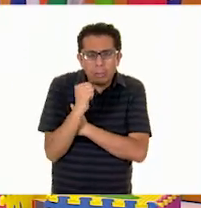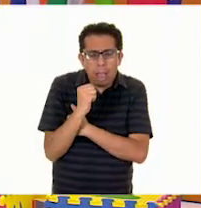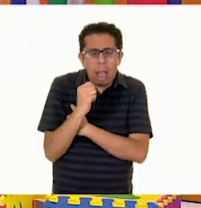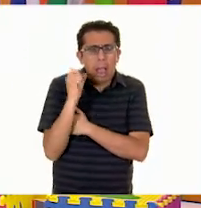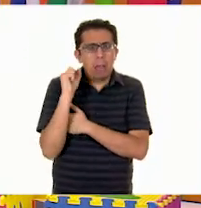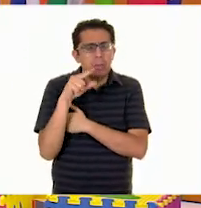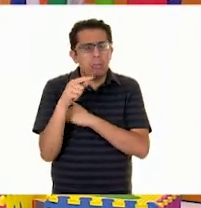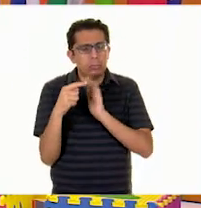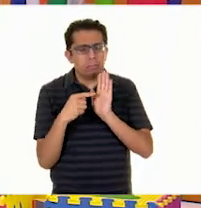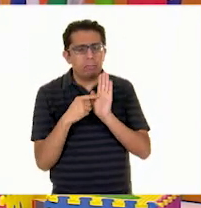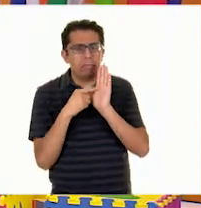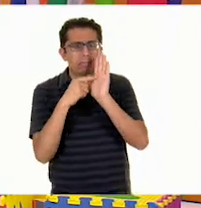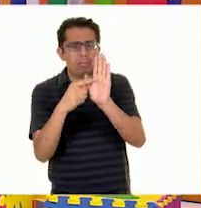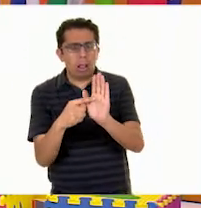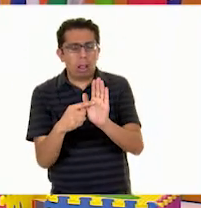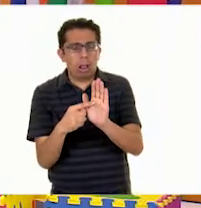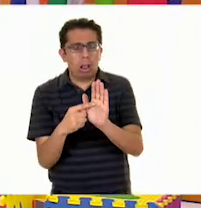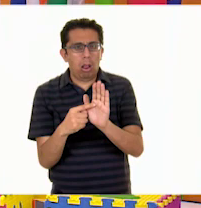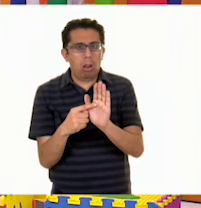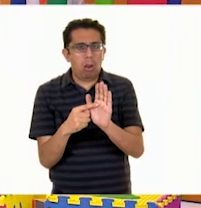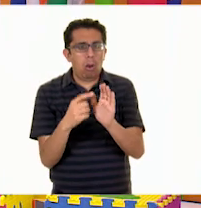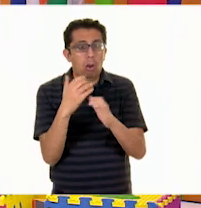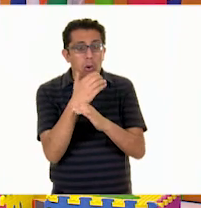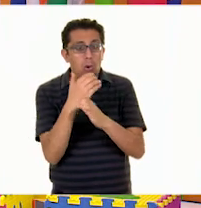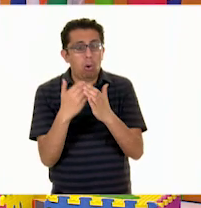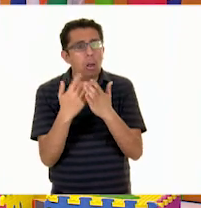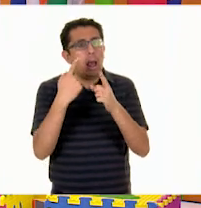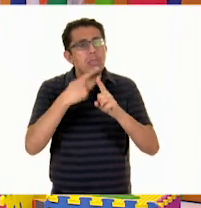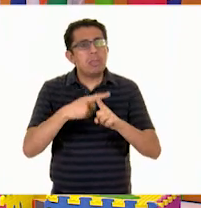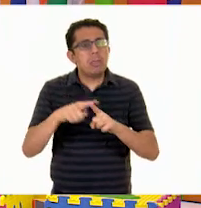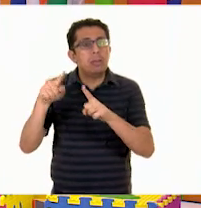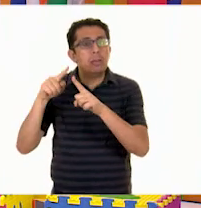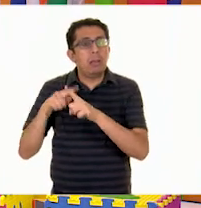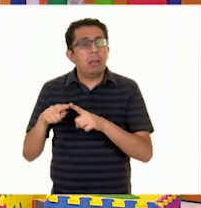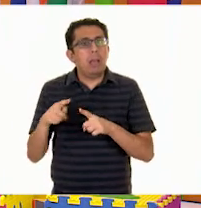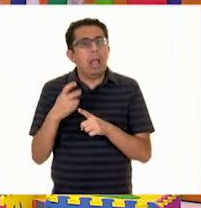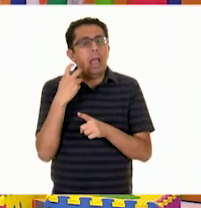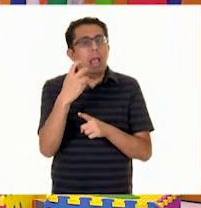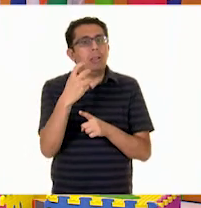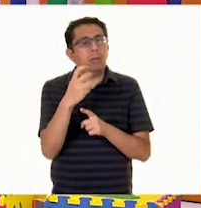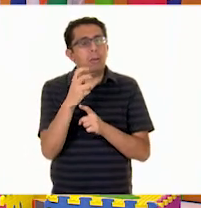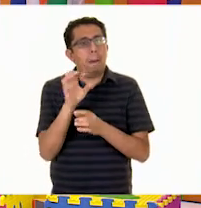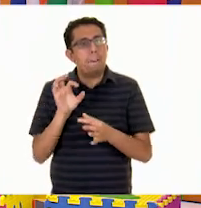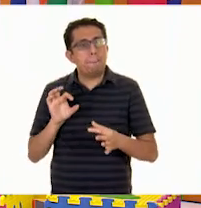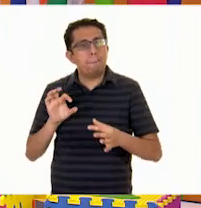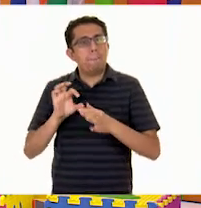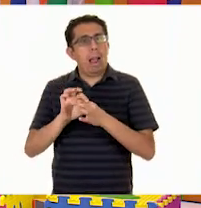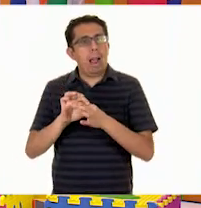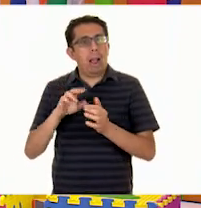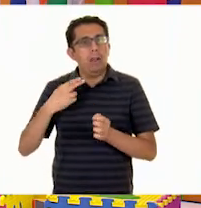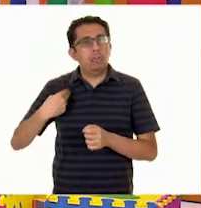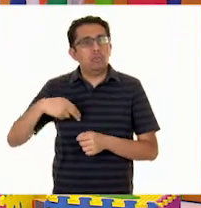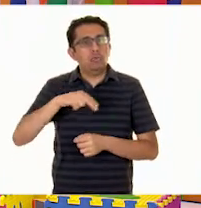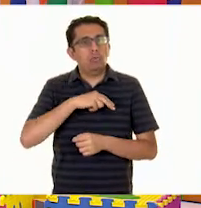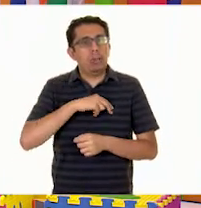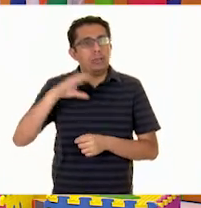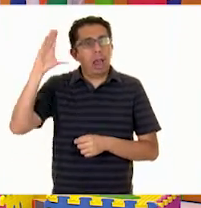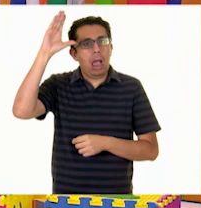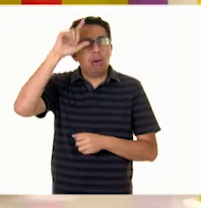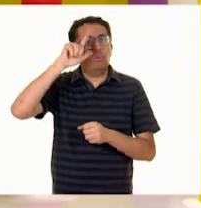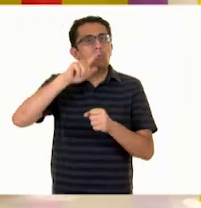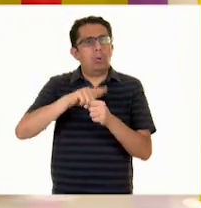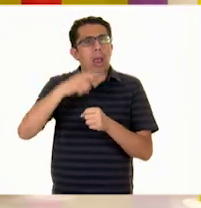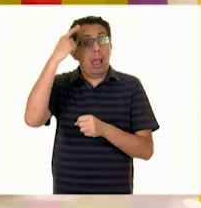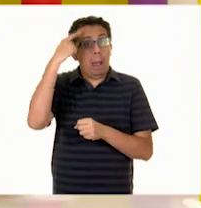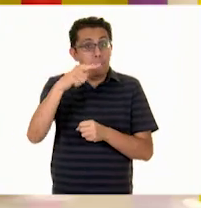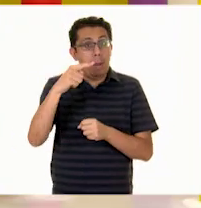todos esos elementos que pertenecen a nuestra cultura, para que todos los que vayamos los